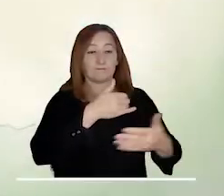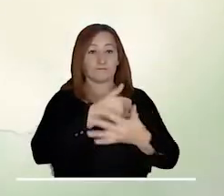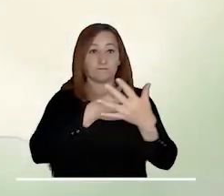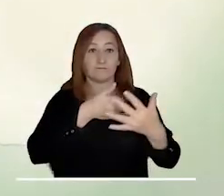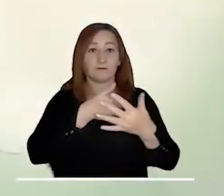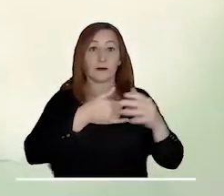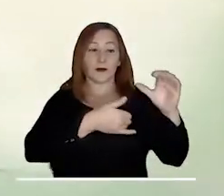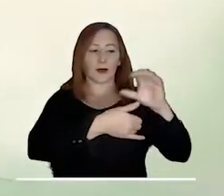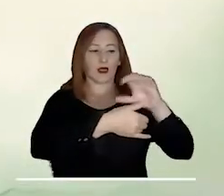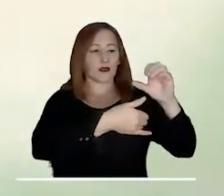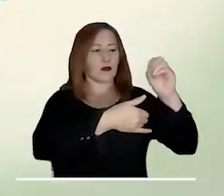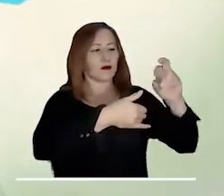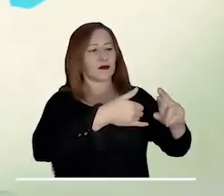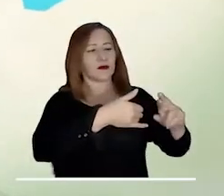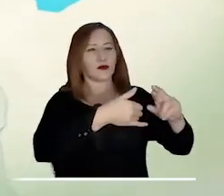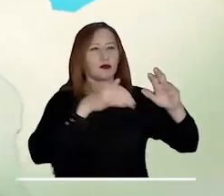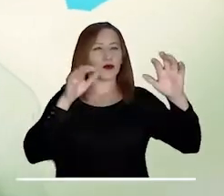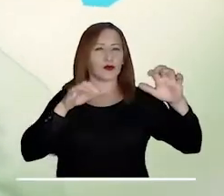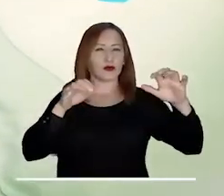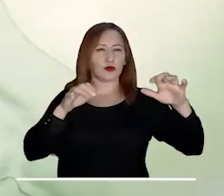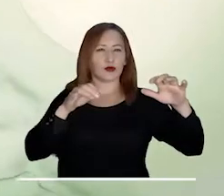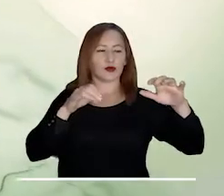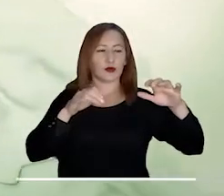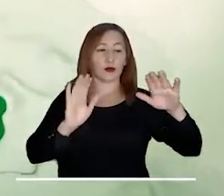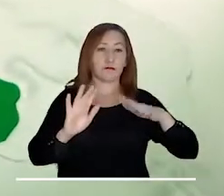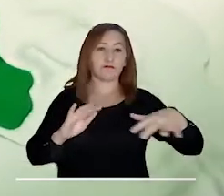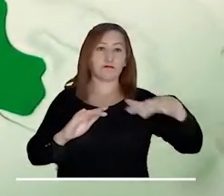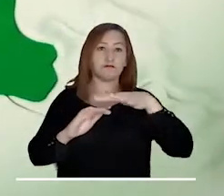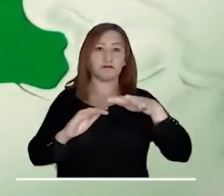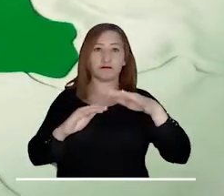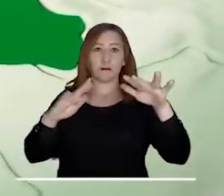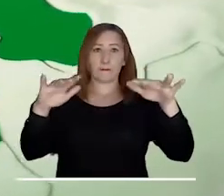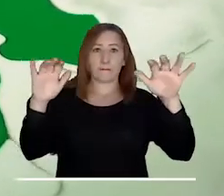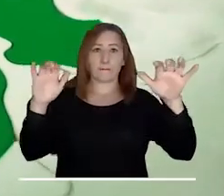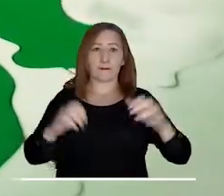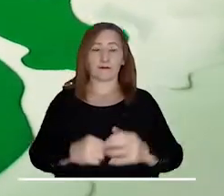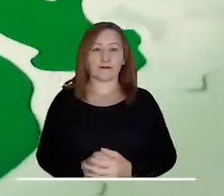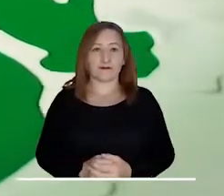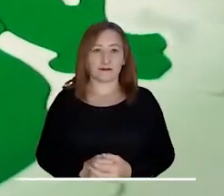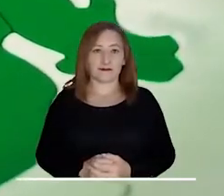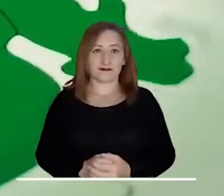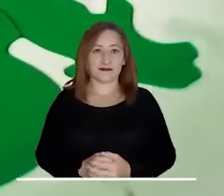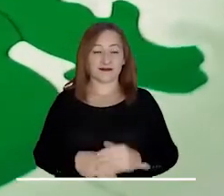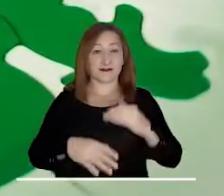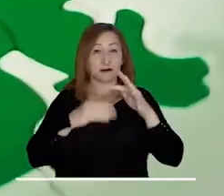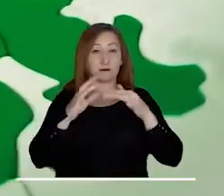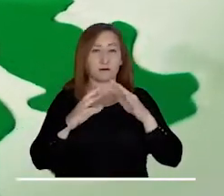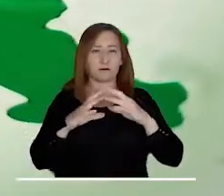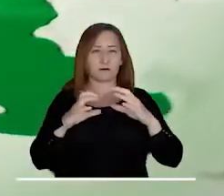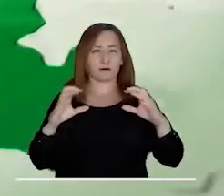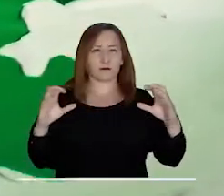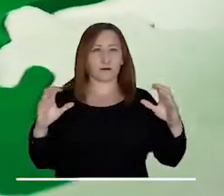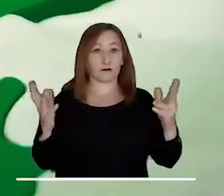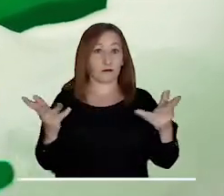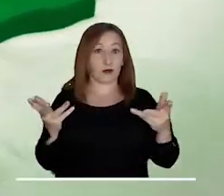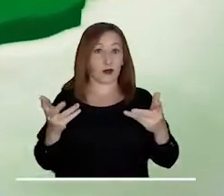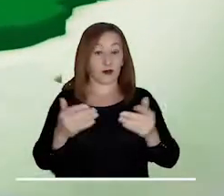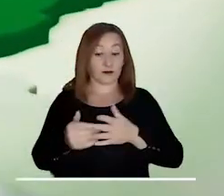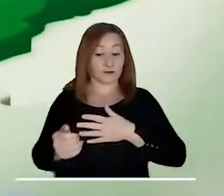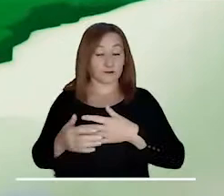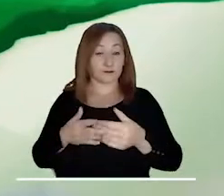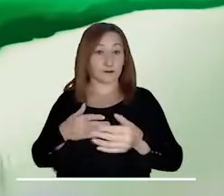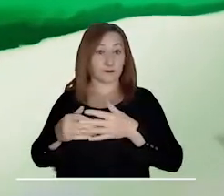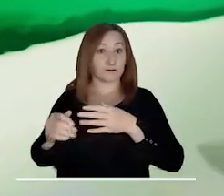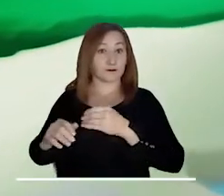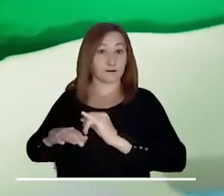Algunas lluvias de baja intensidad se esperan en el sur del Caribe, mientras que para el resto de la región se adverte tiempo seco. Un